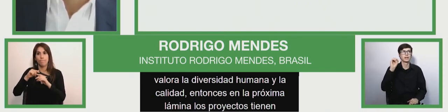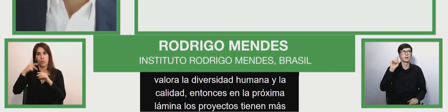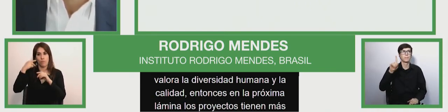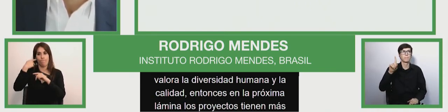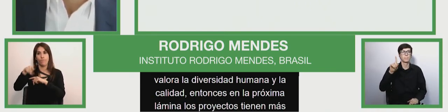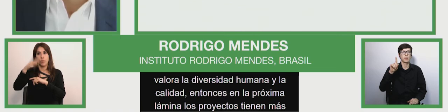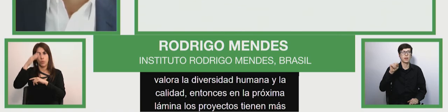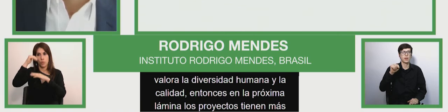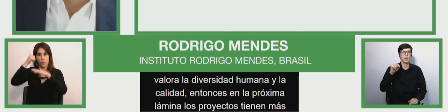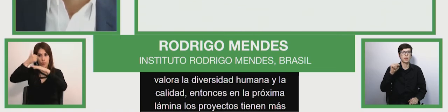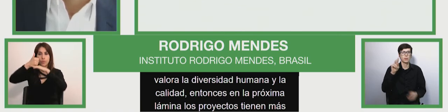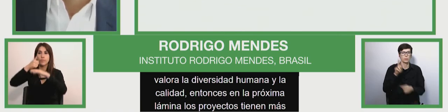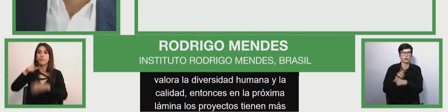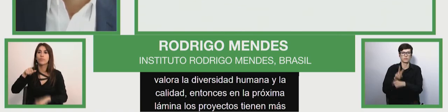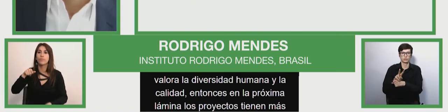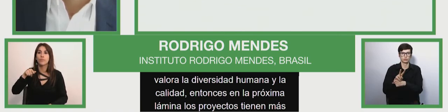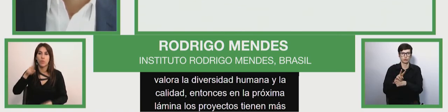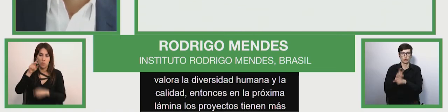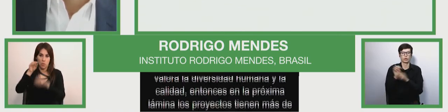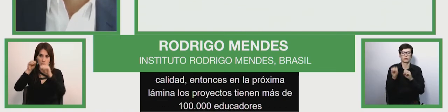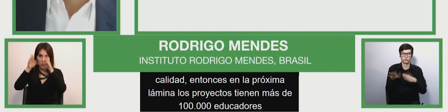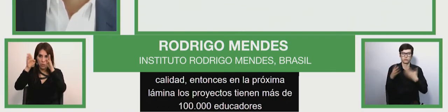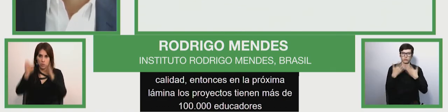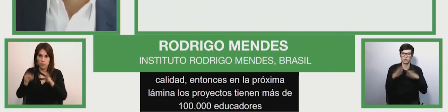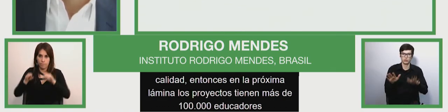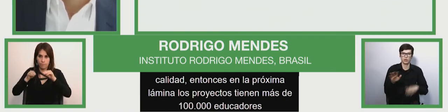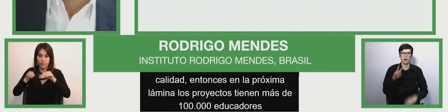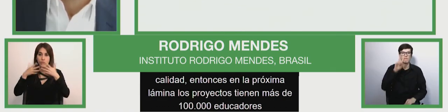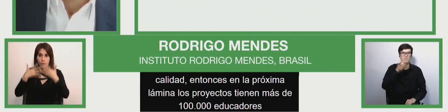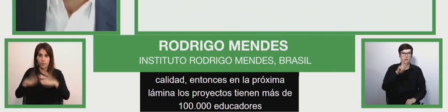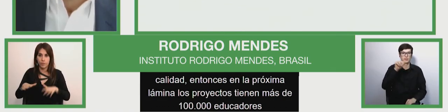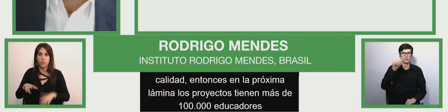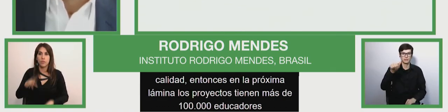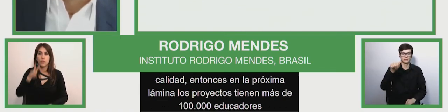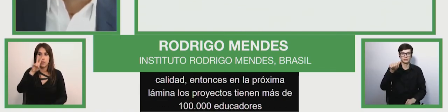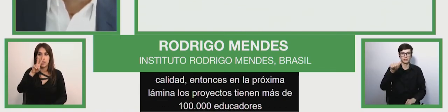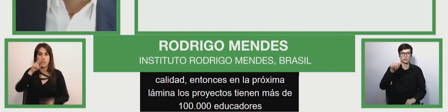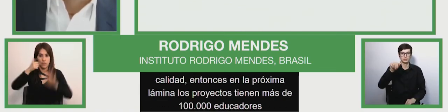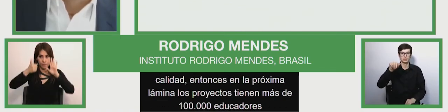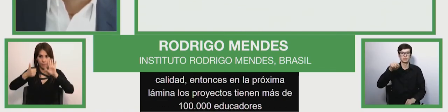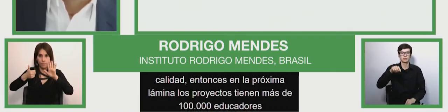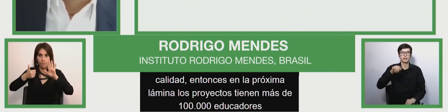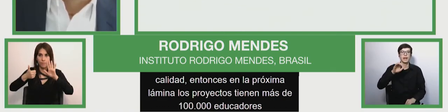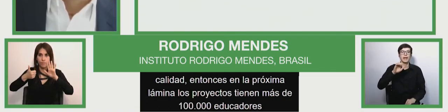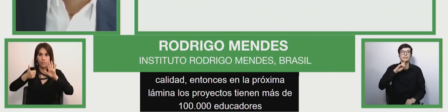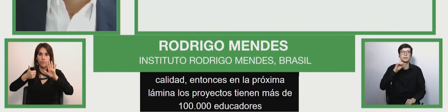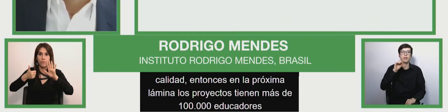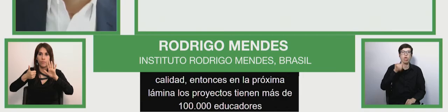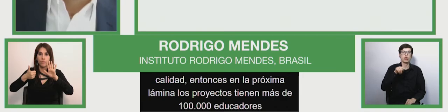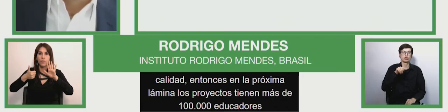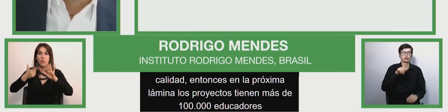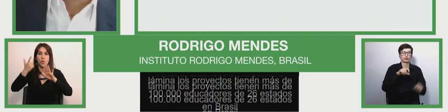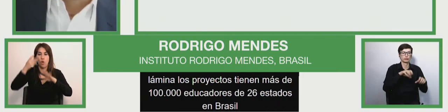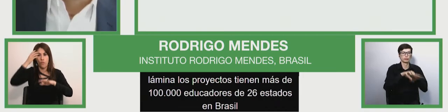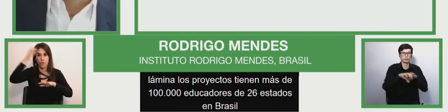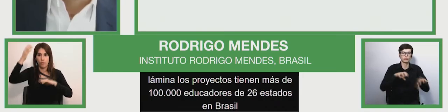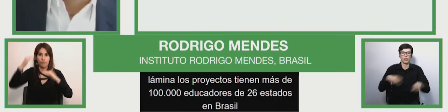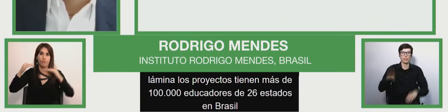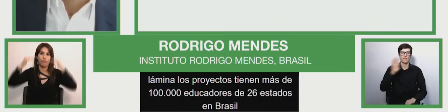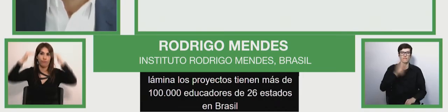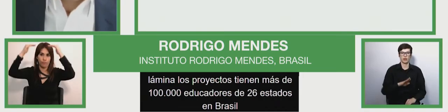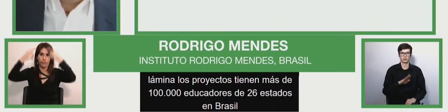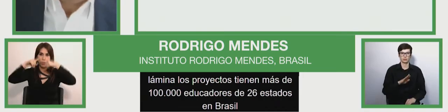educadores de 26 estados en Brasil y las acciones se